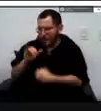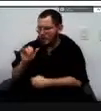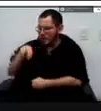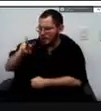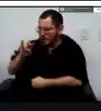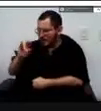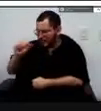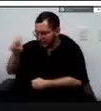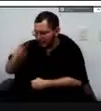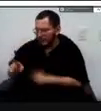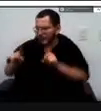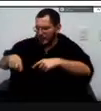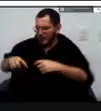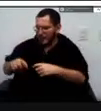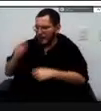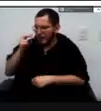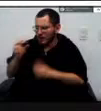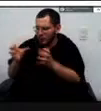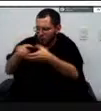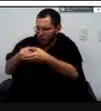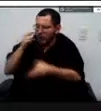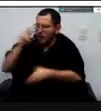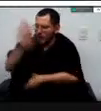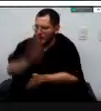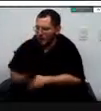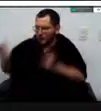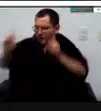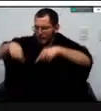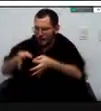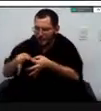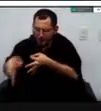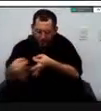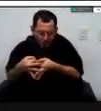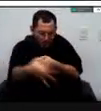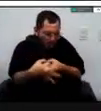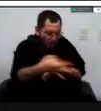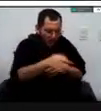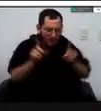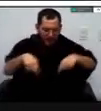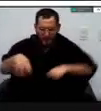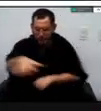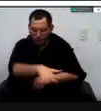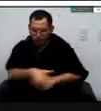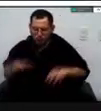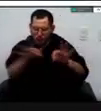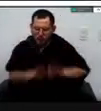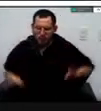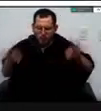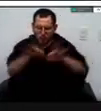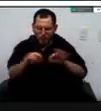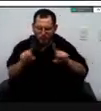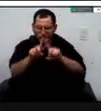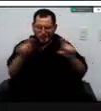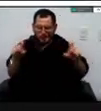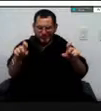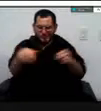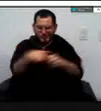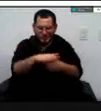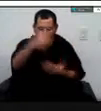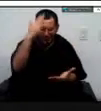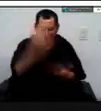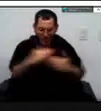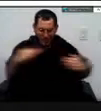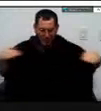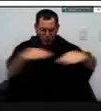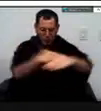municipios zonas supremamente importantes como la carretera Alguaviare en el sitio de Puerto